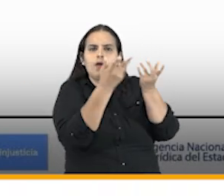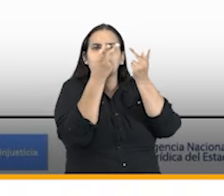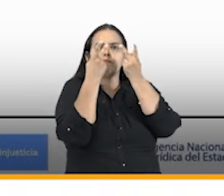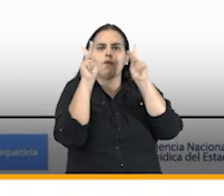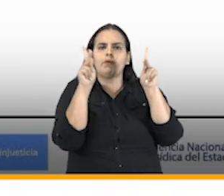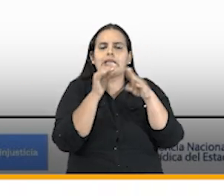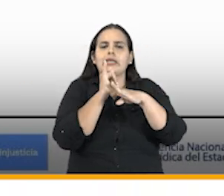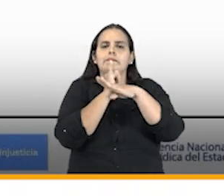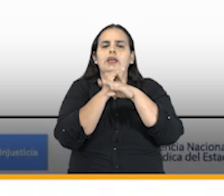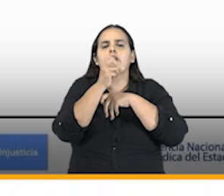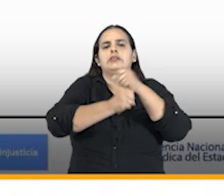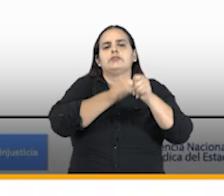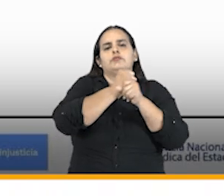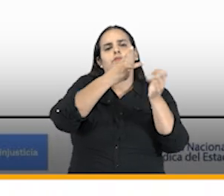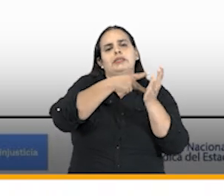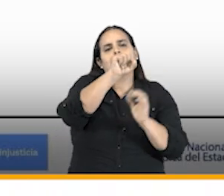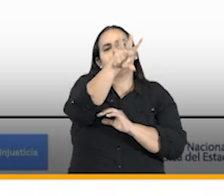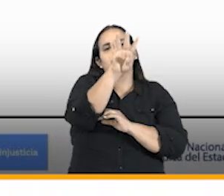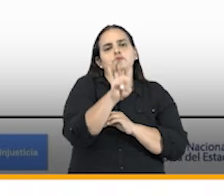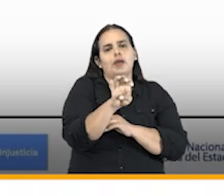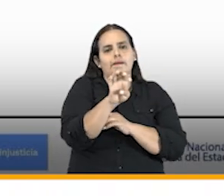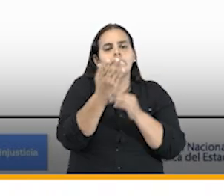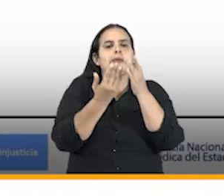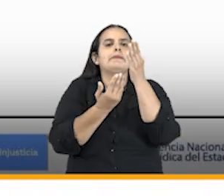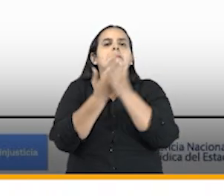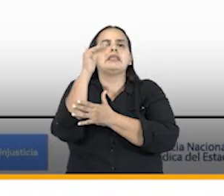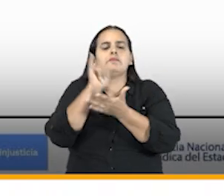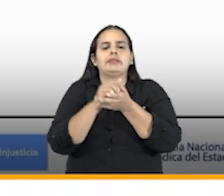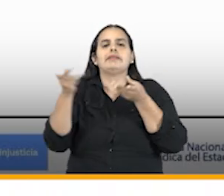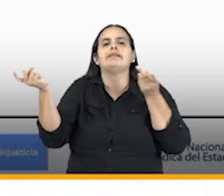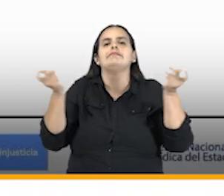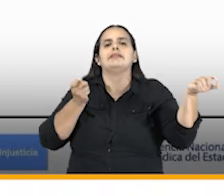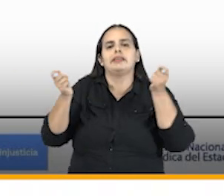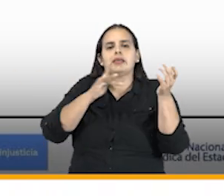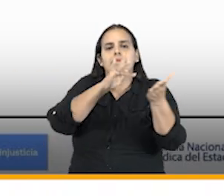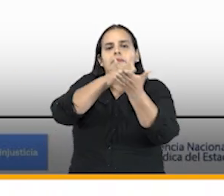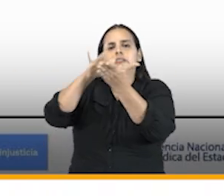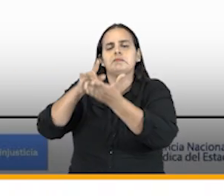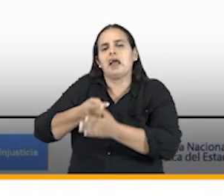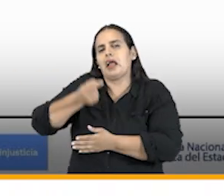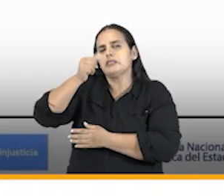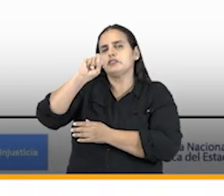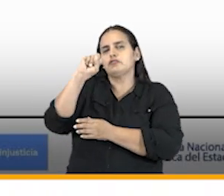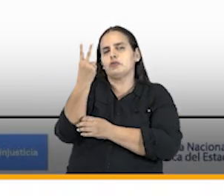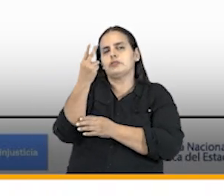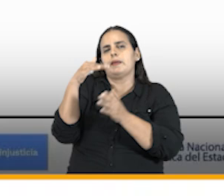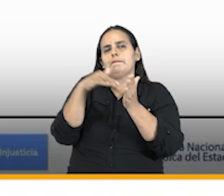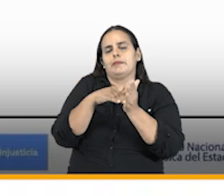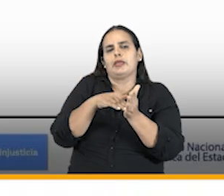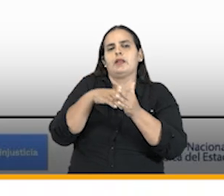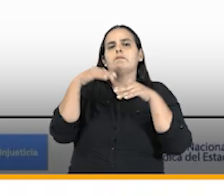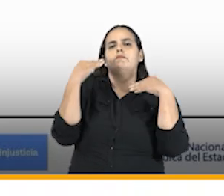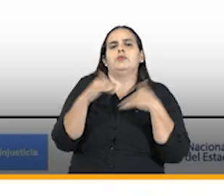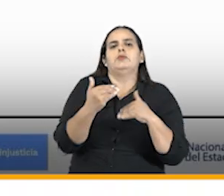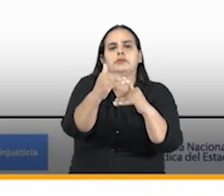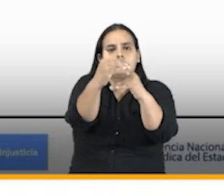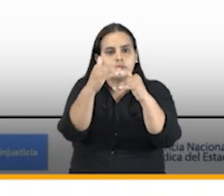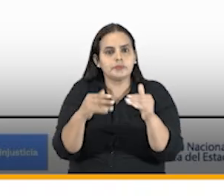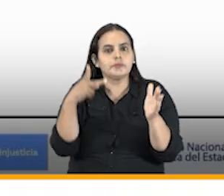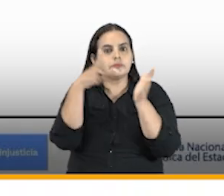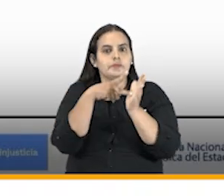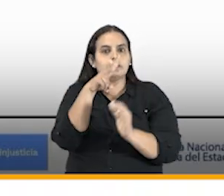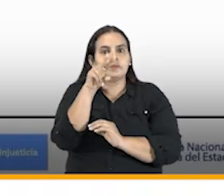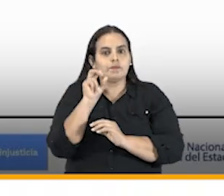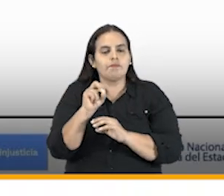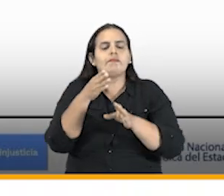2019 iniciamos esta estrategia participando en casi 12.000 procesos contra colpensiones en el